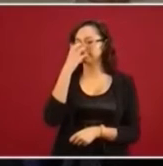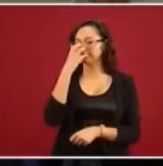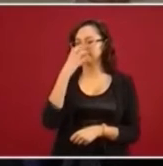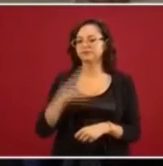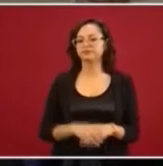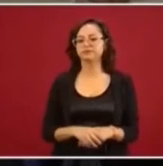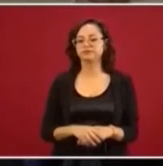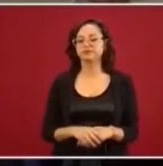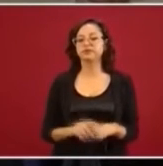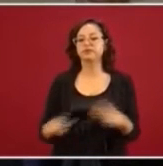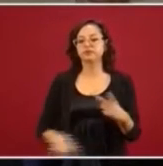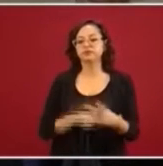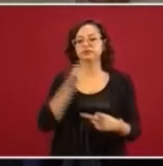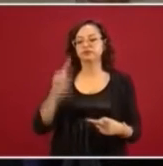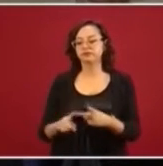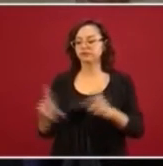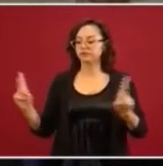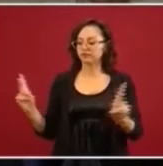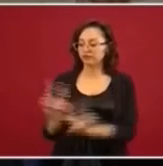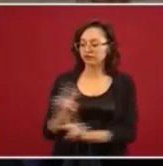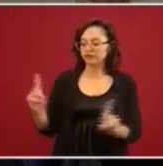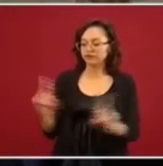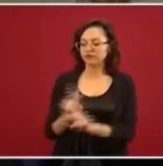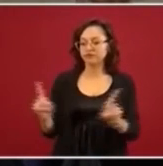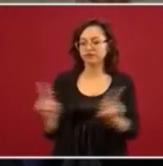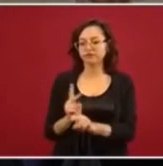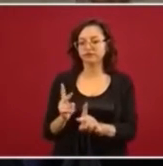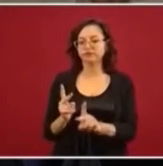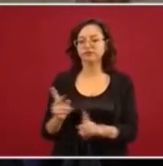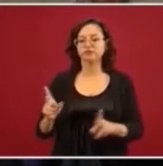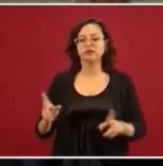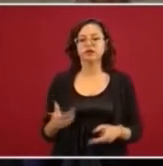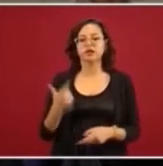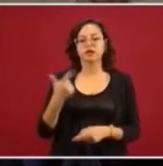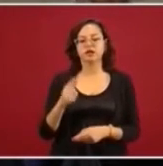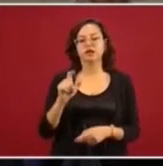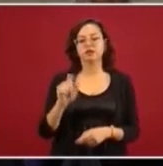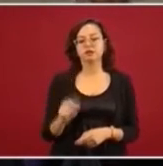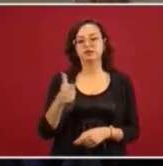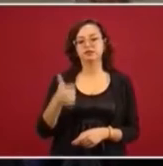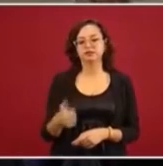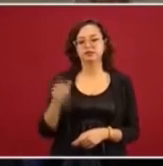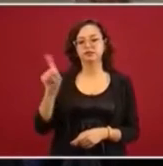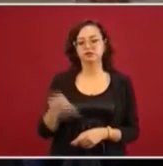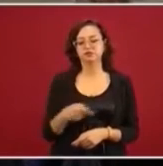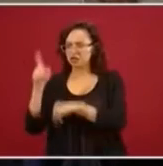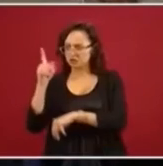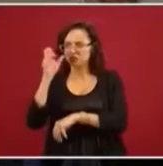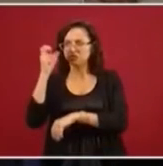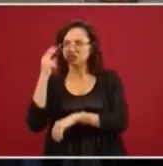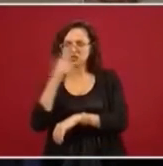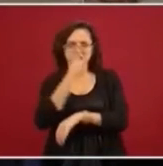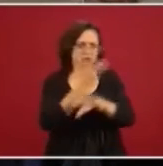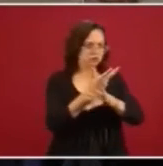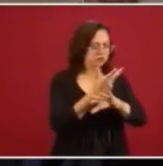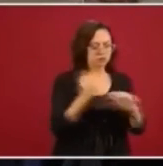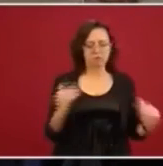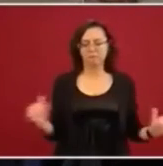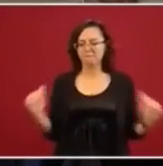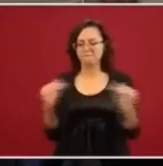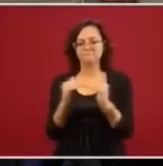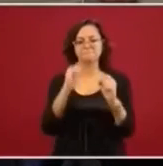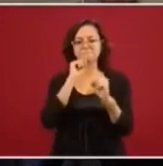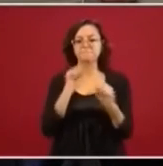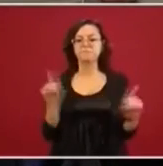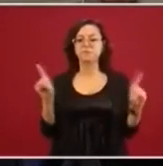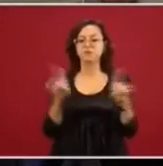respirador KN95 estándar chino, con esas características, GB2626-2006. El día de hoy, ese es el